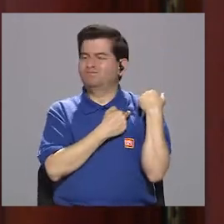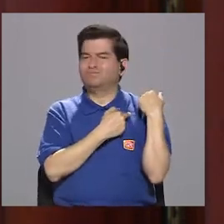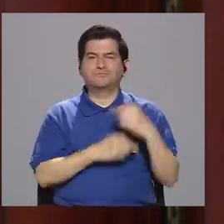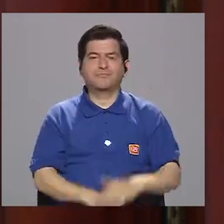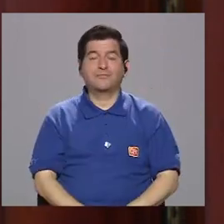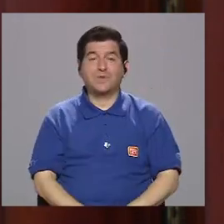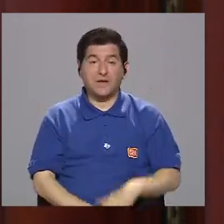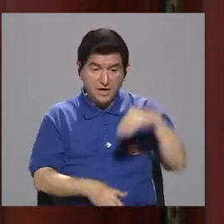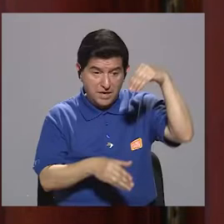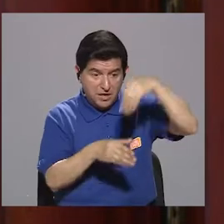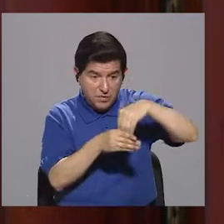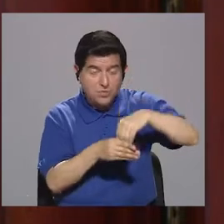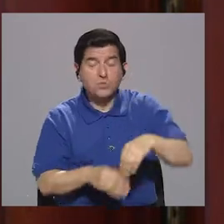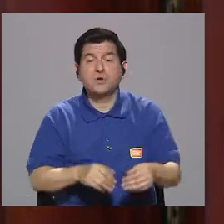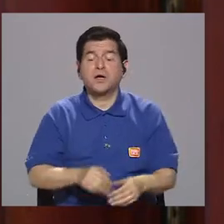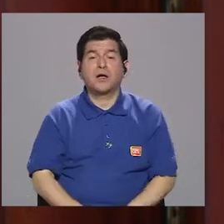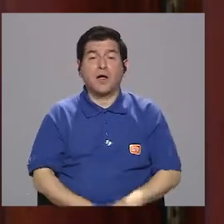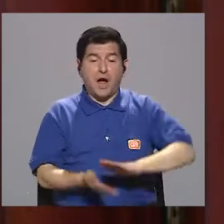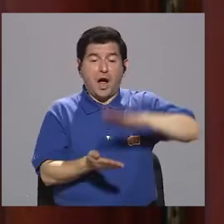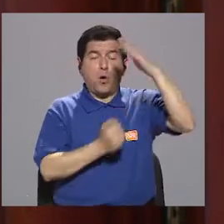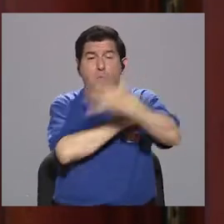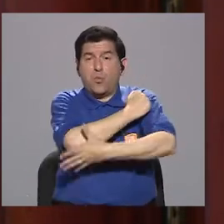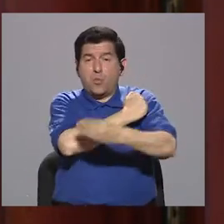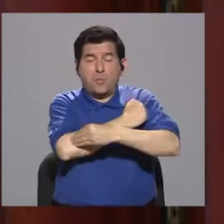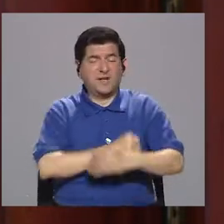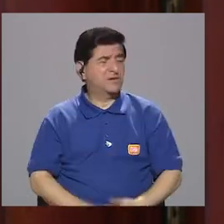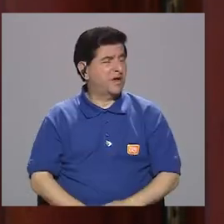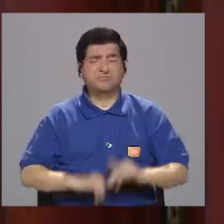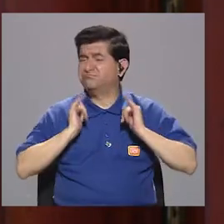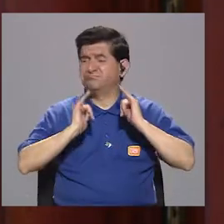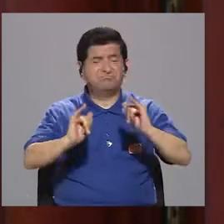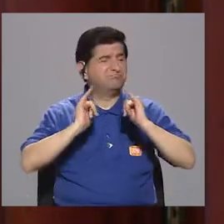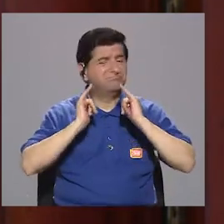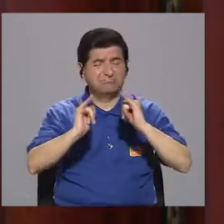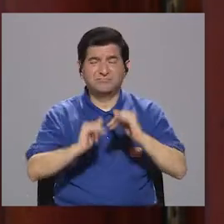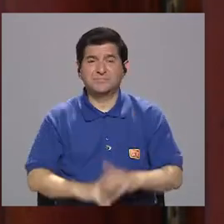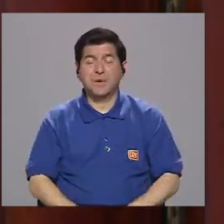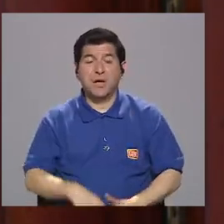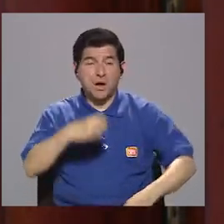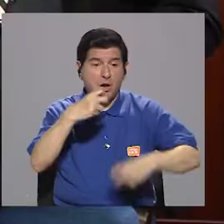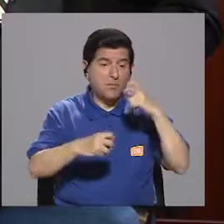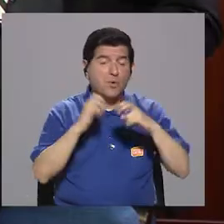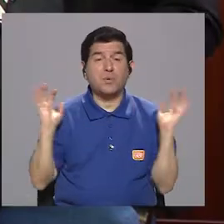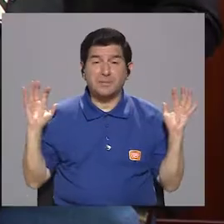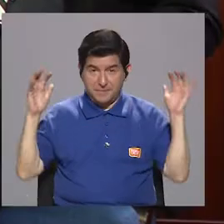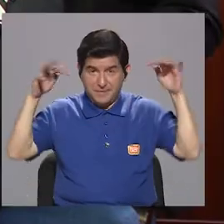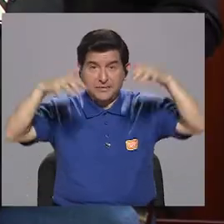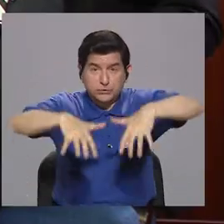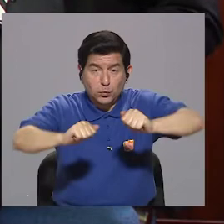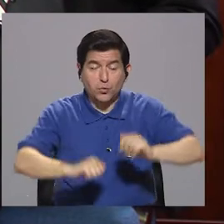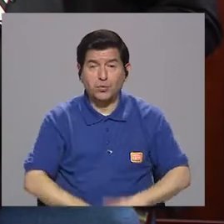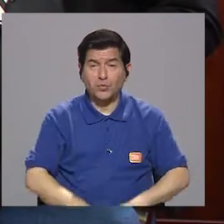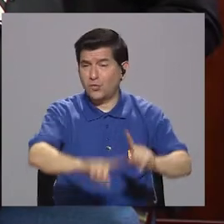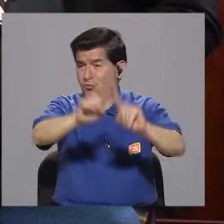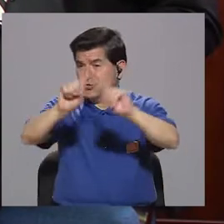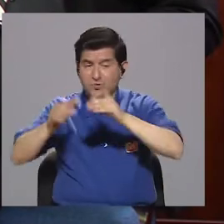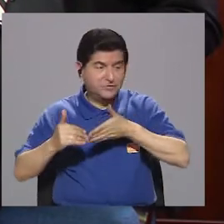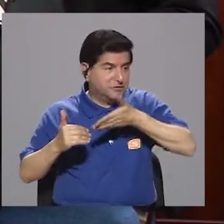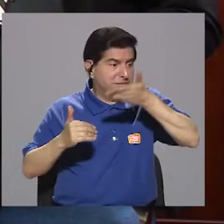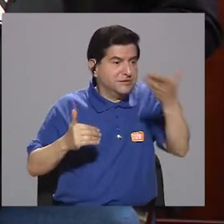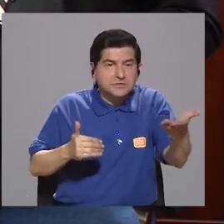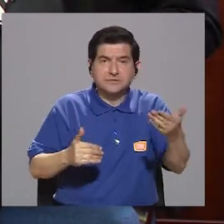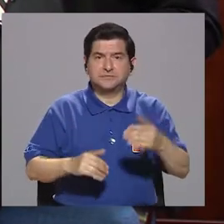con el crecimiento de la pobreza, el crecimiento de la desigualdad, tiene que ver con el problema de la migración, con una serie de